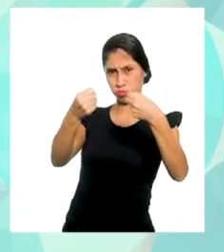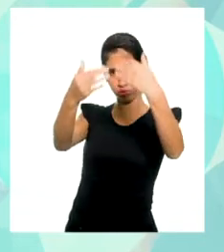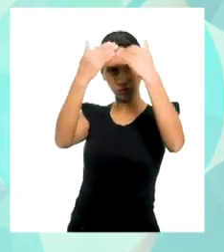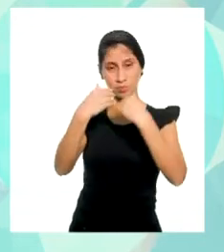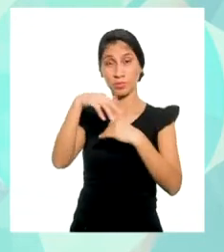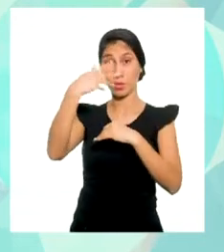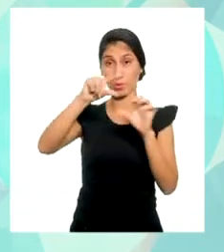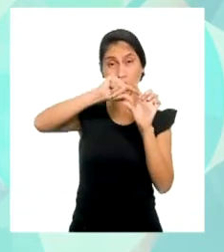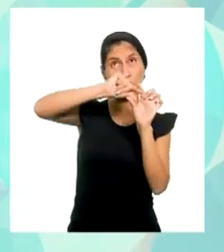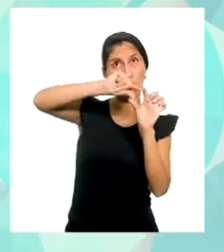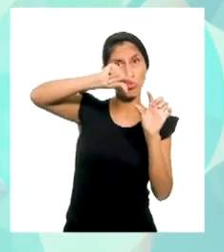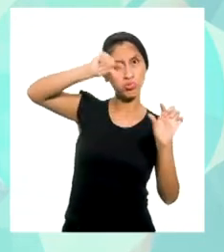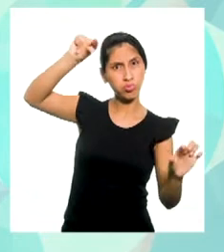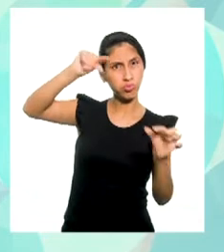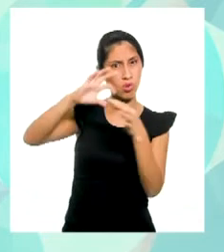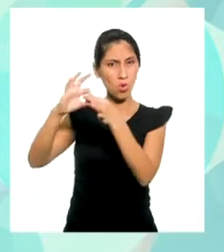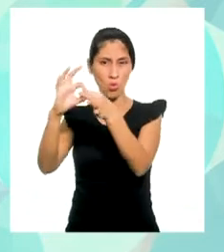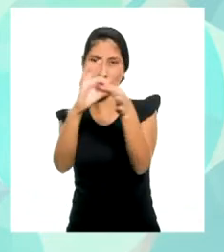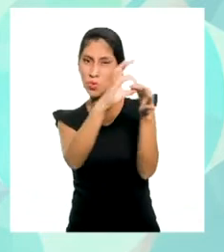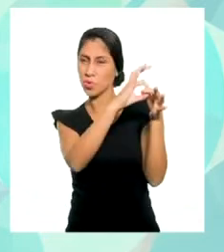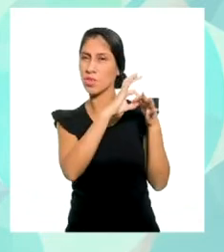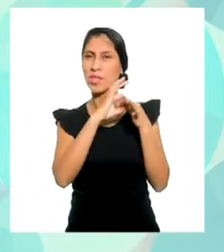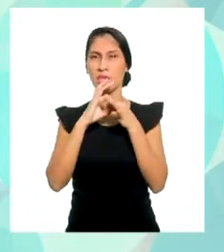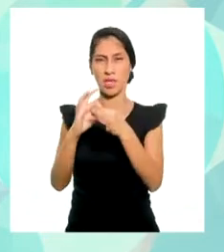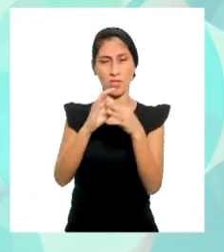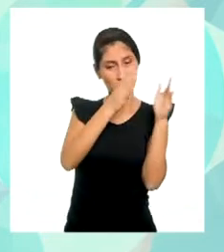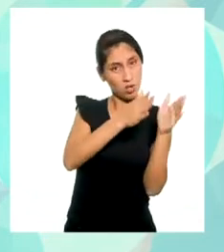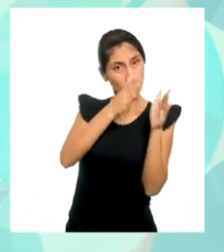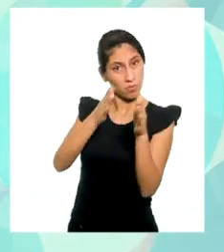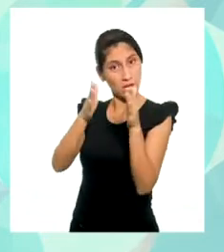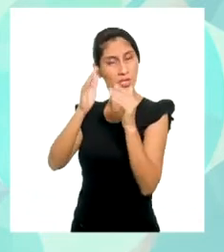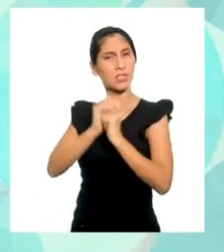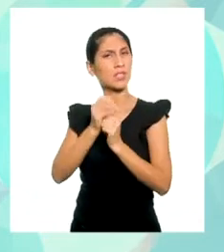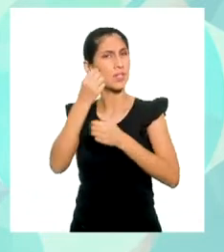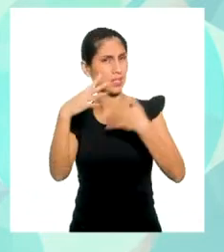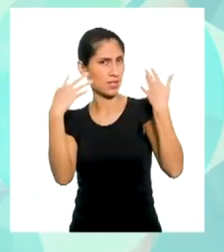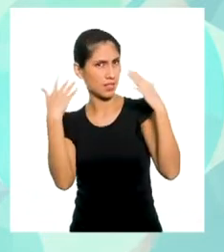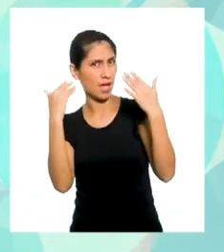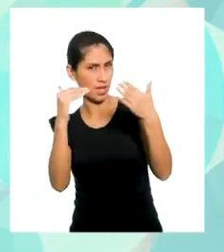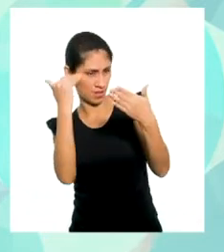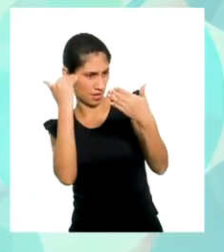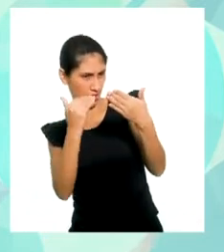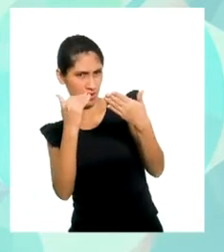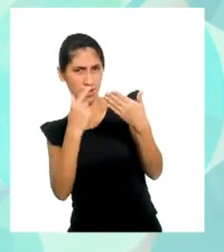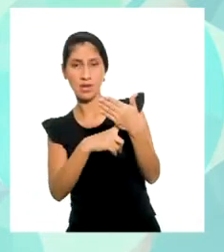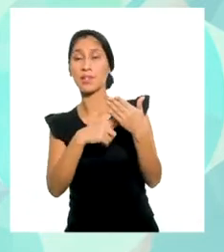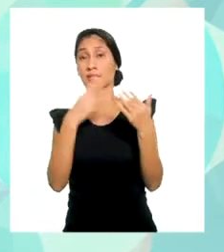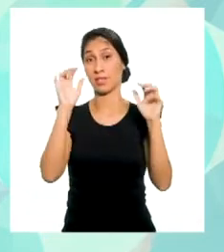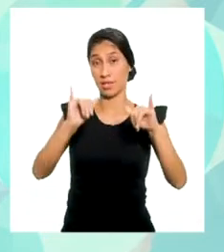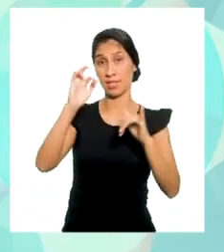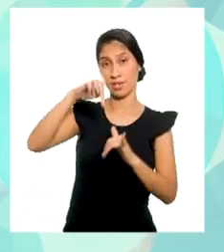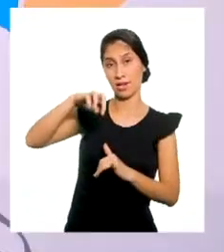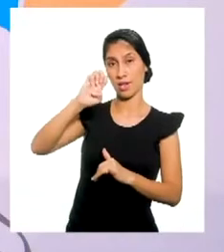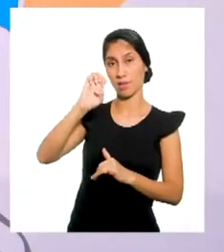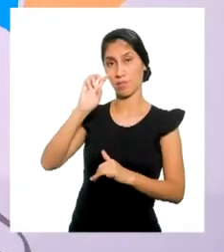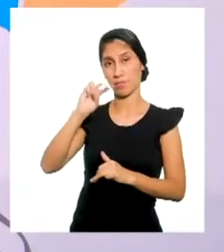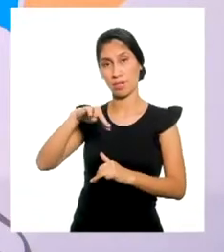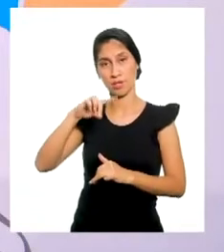trazamos una línea uniendo los pares ordenados de la función. Y ya tenemos la pendiente.